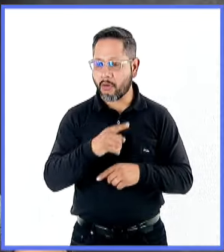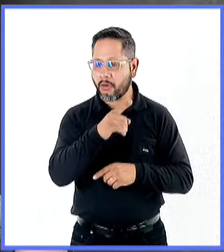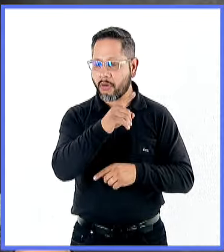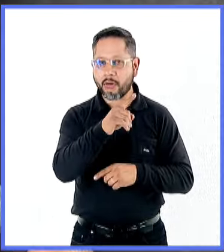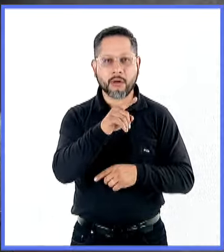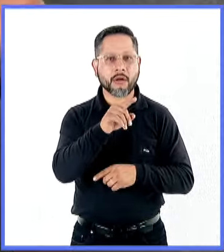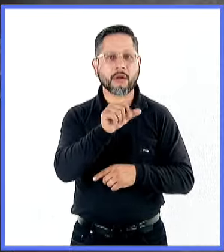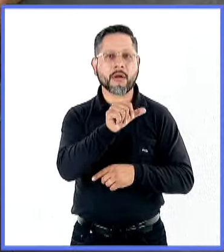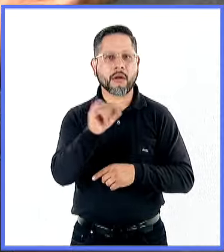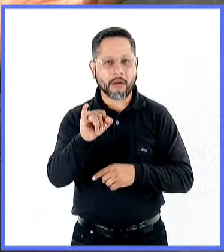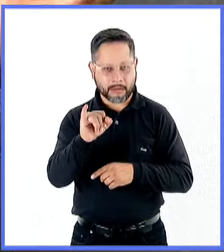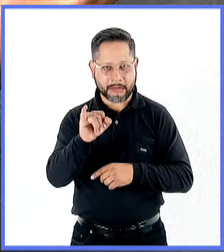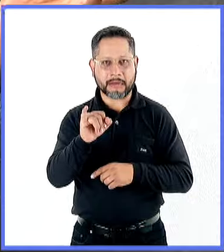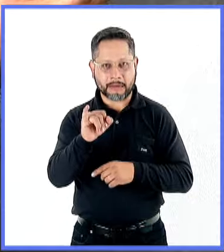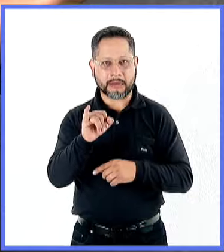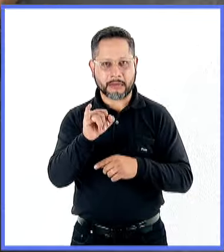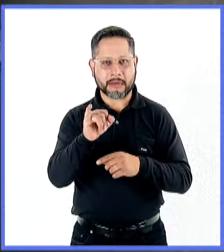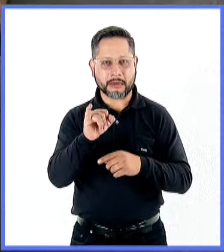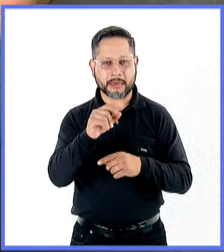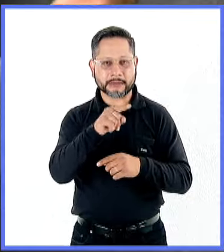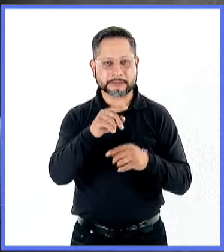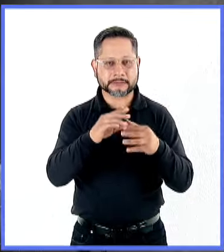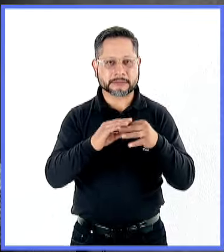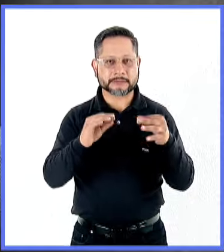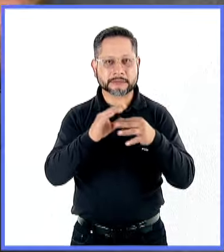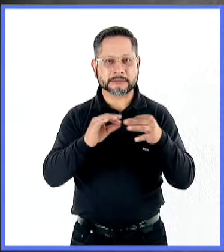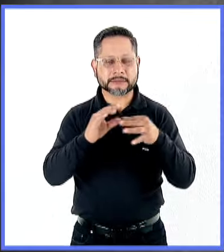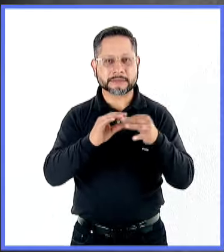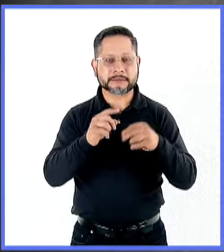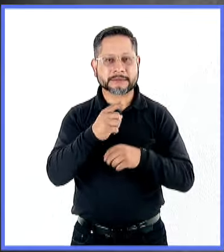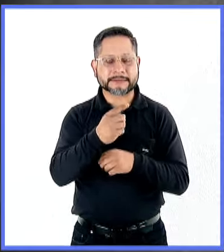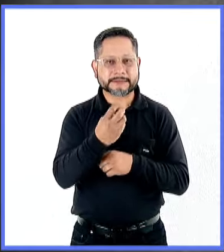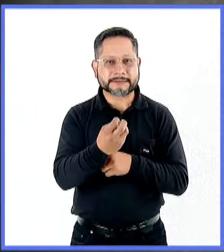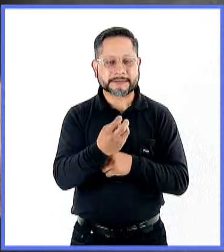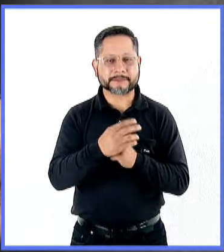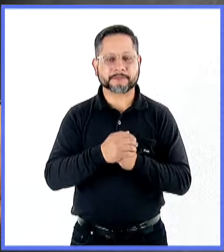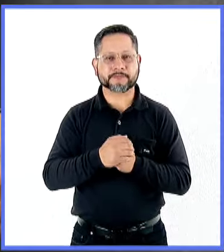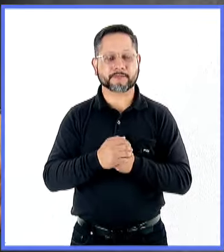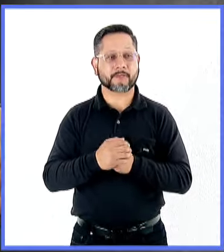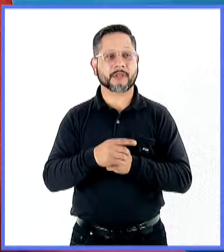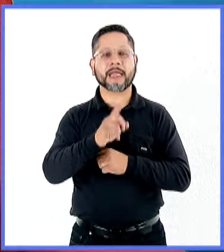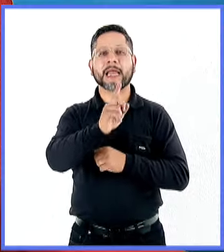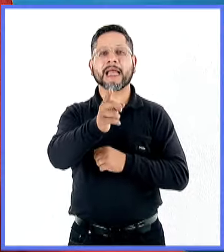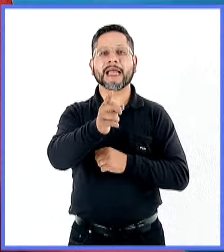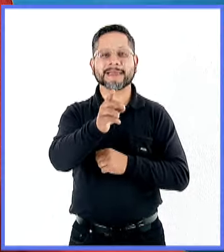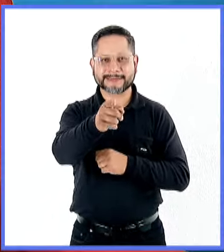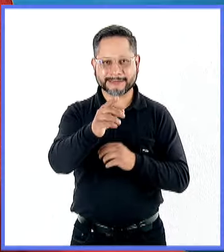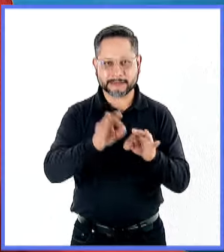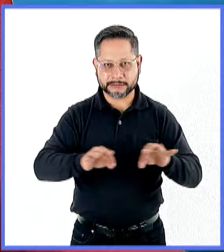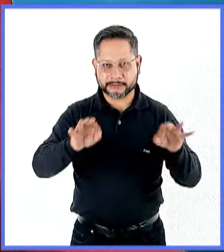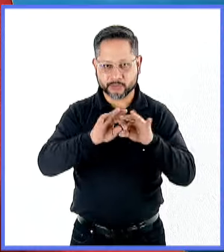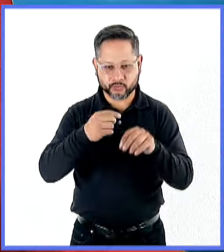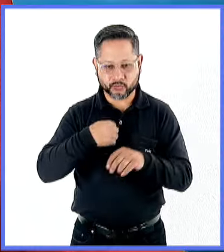inteligencia artificial. Aparte de que el mismo día va a haber otras 100 actividades. Eso es importante, eso es justo lo que iba a decir.